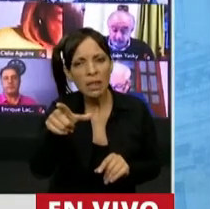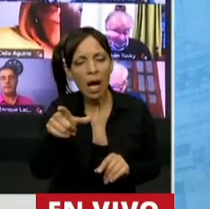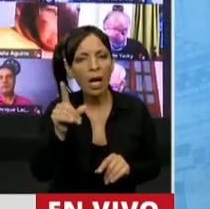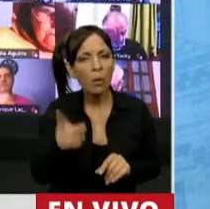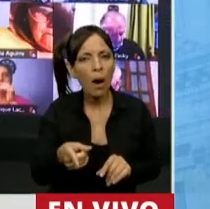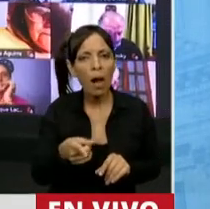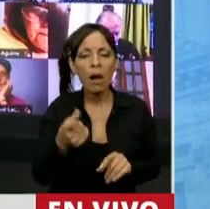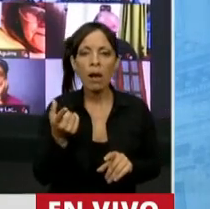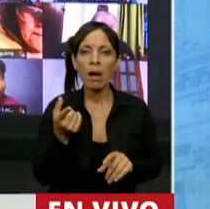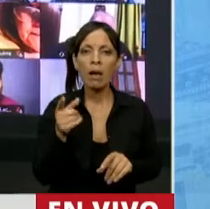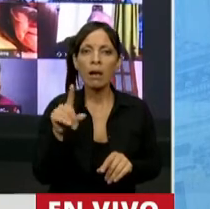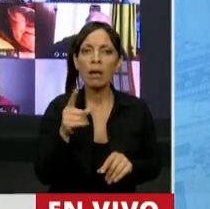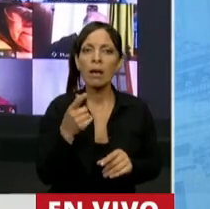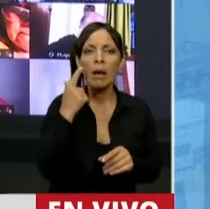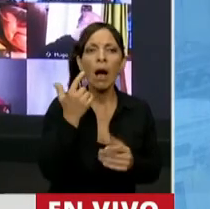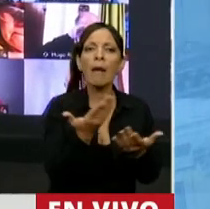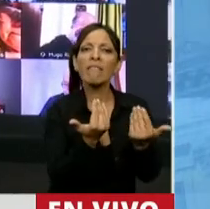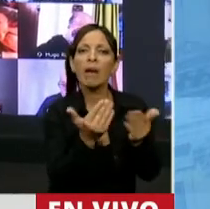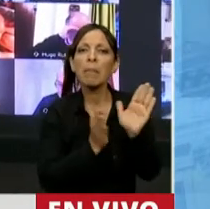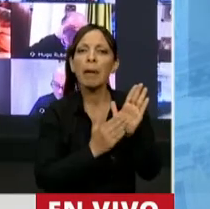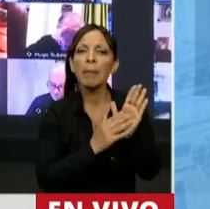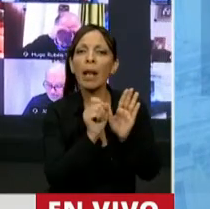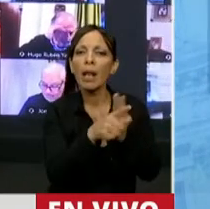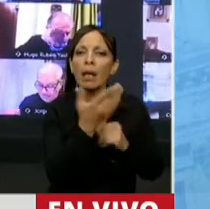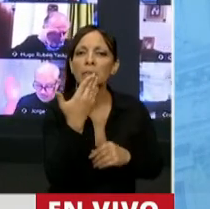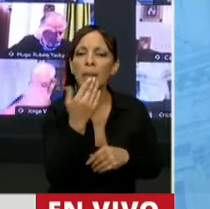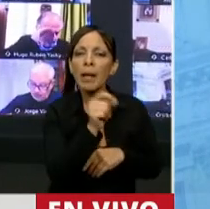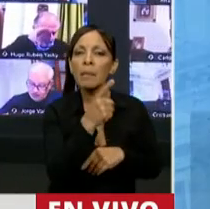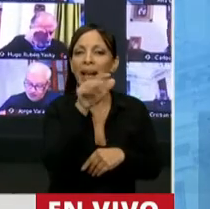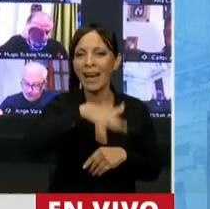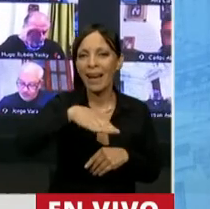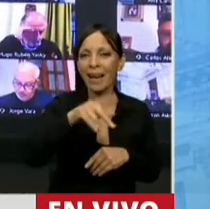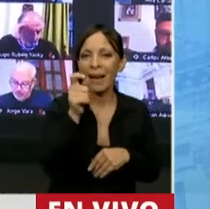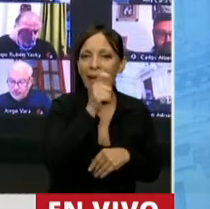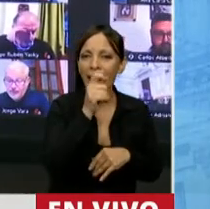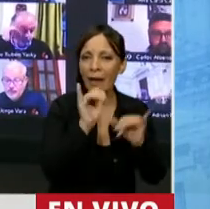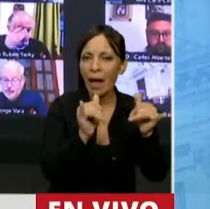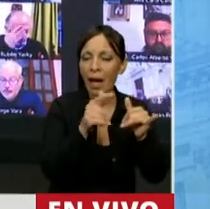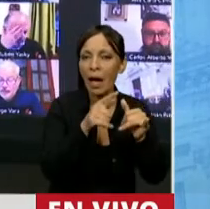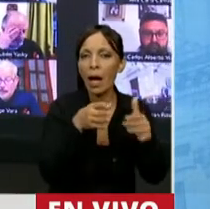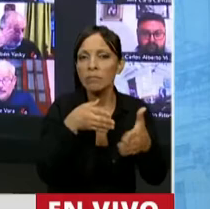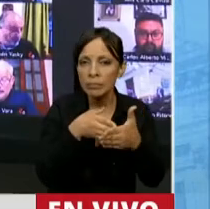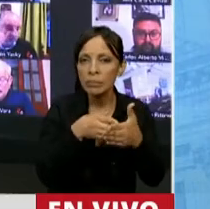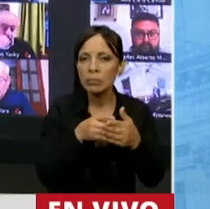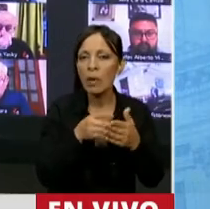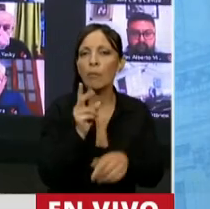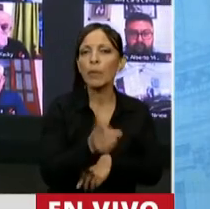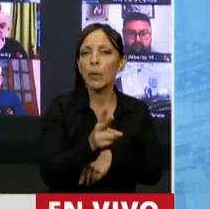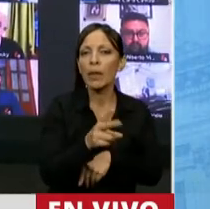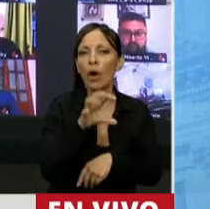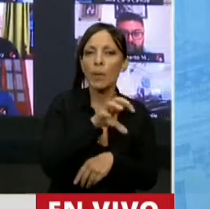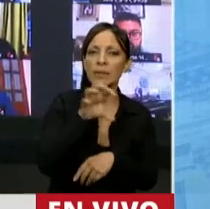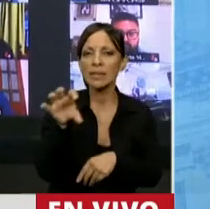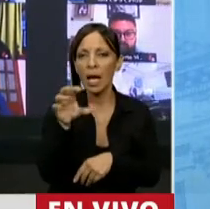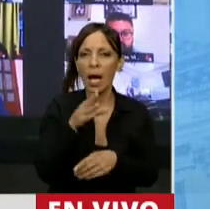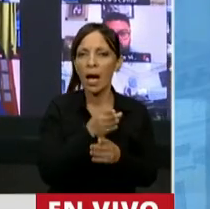permitido, le ha pedido los papeles para que esta niñita no pueda pasar desde una provincia a la otra.